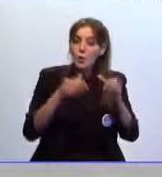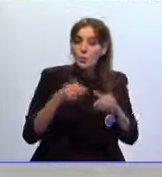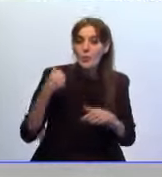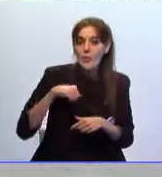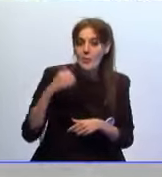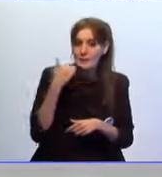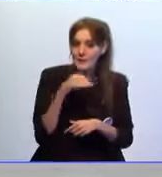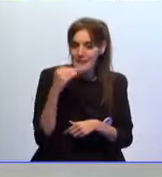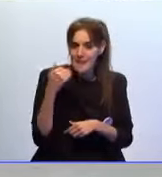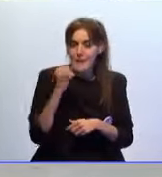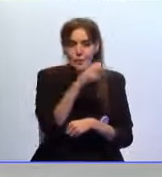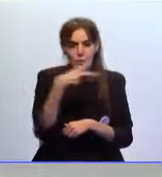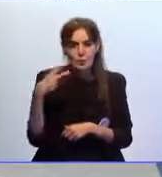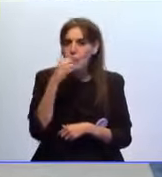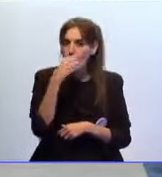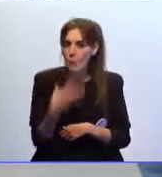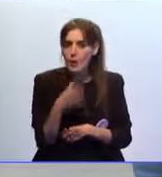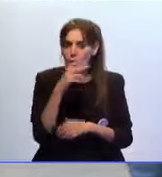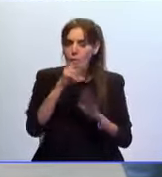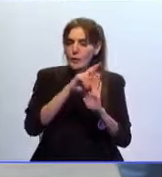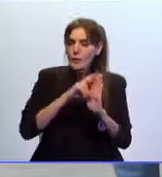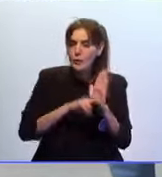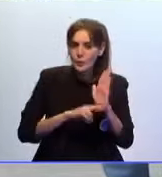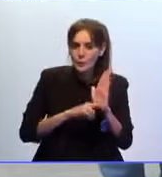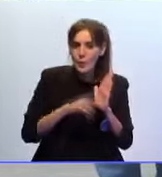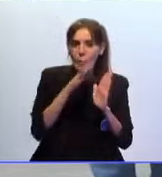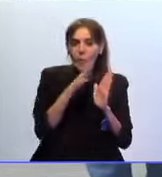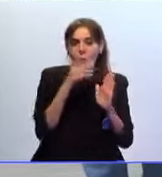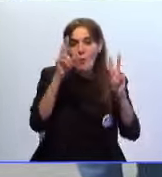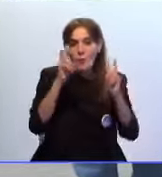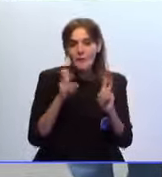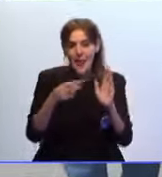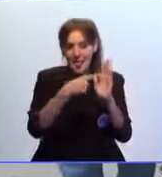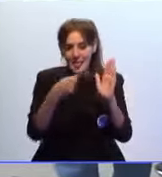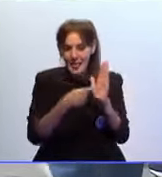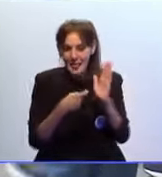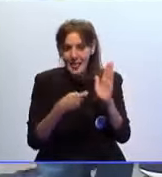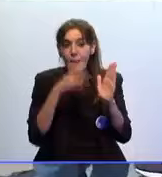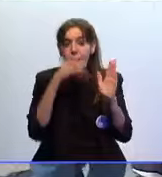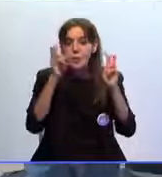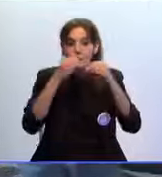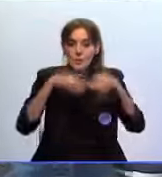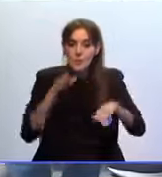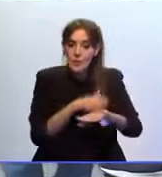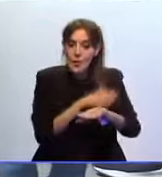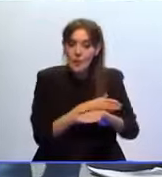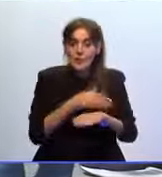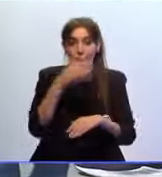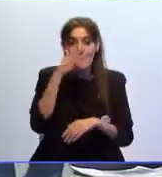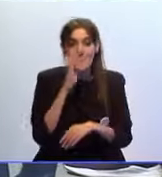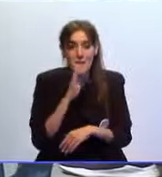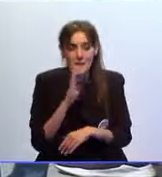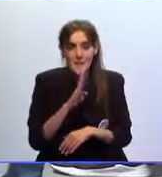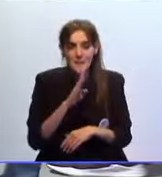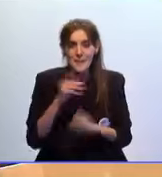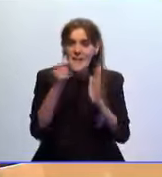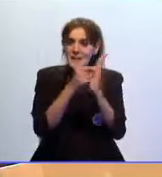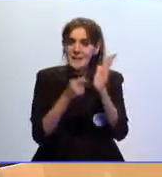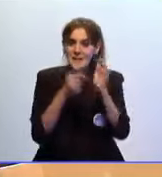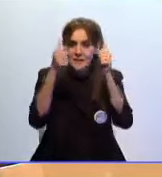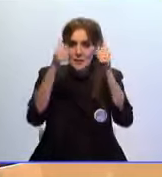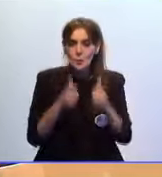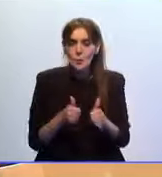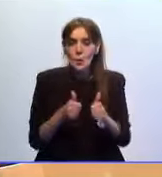mostrado satisfecha con los resultados de este reglamento, tanto por la eliminación de los antecedentes penales como por la del requisito del graduado escolar.